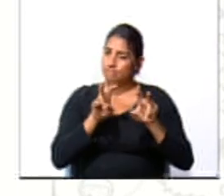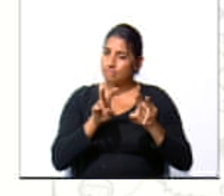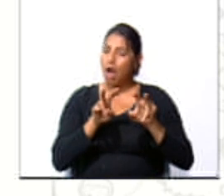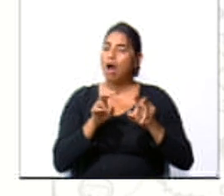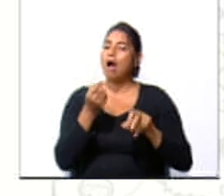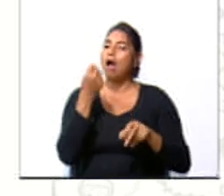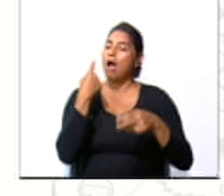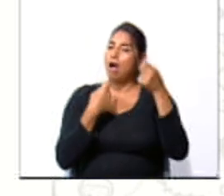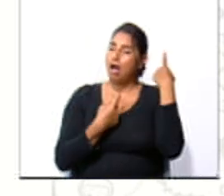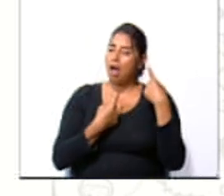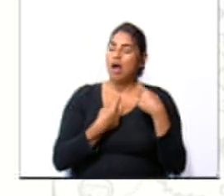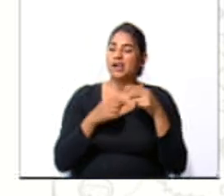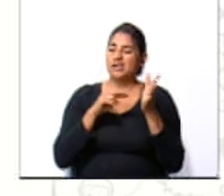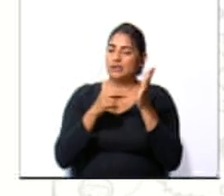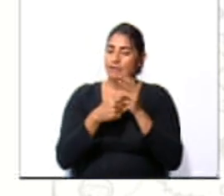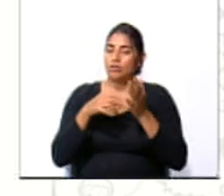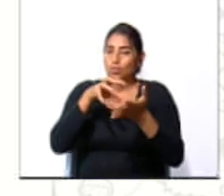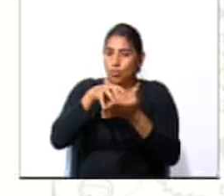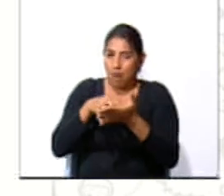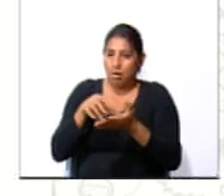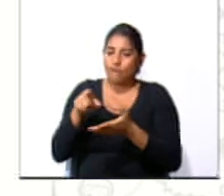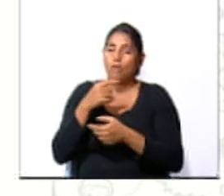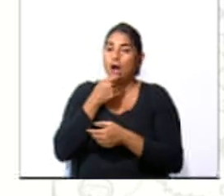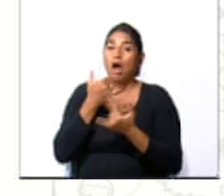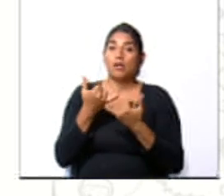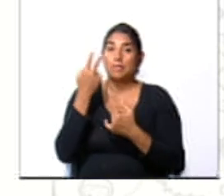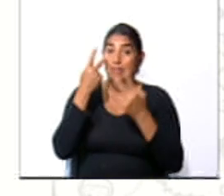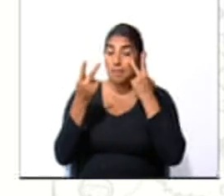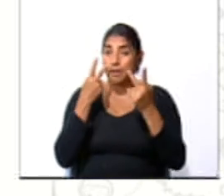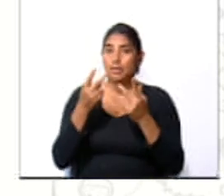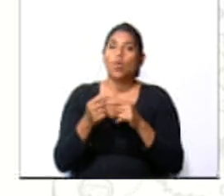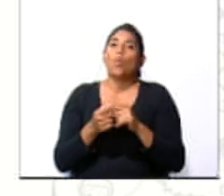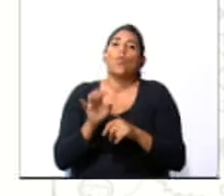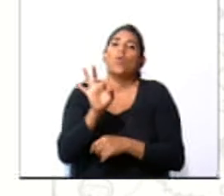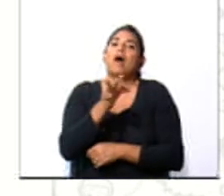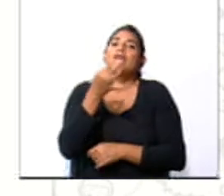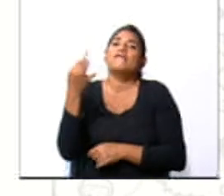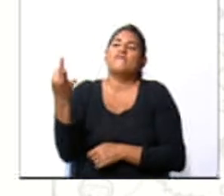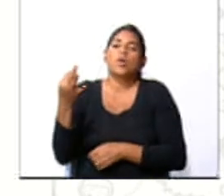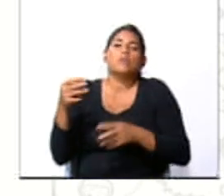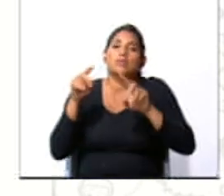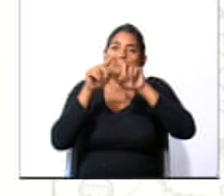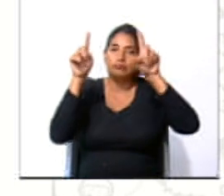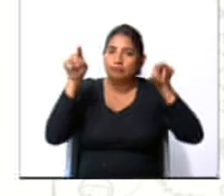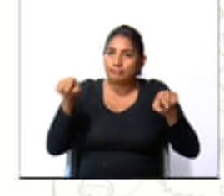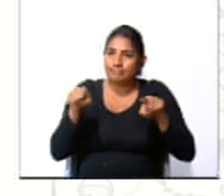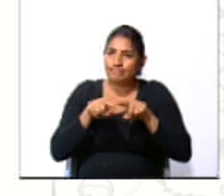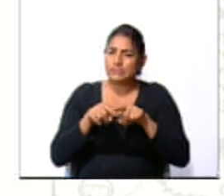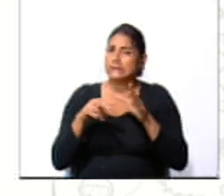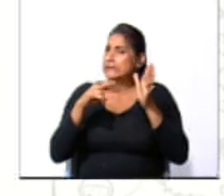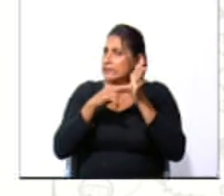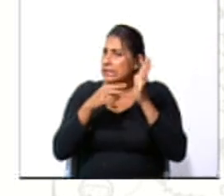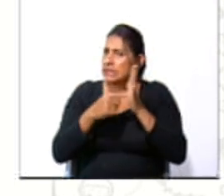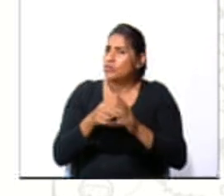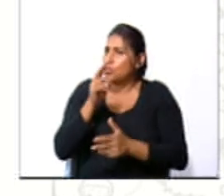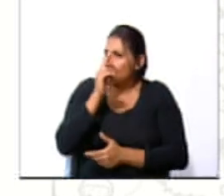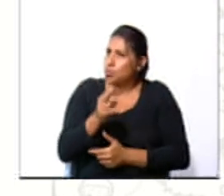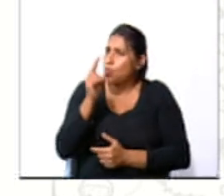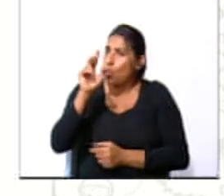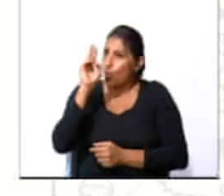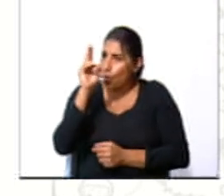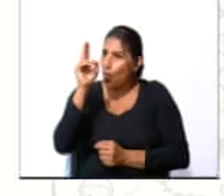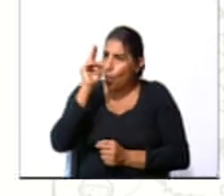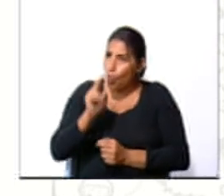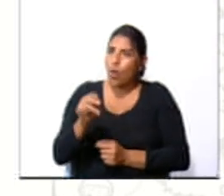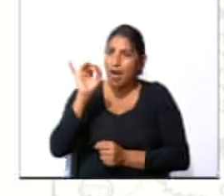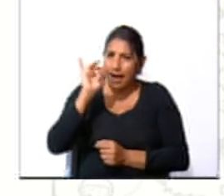comprender mejor el texto. Ahora vamos a observar unas plantillas. No son las únicas,